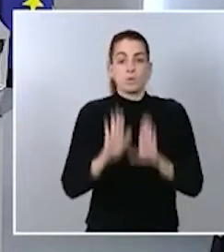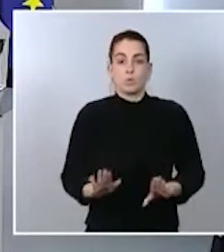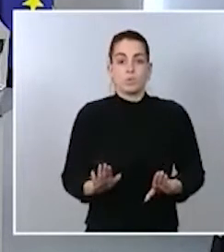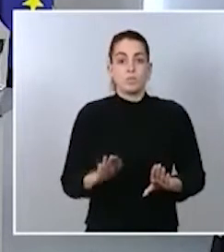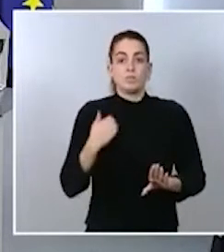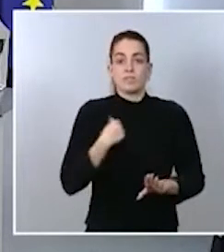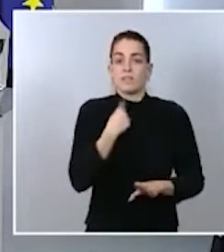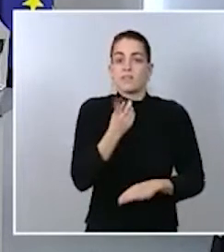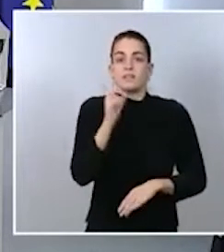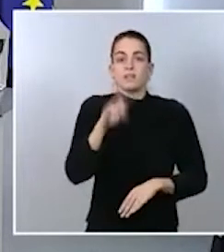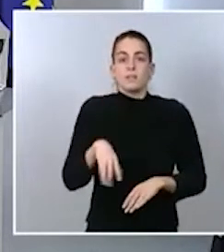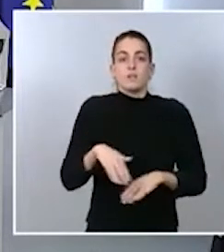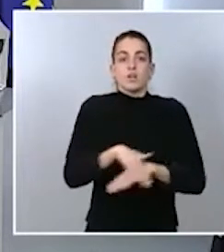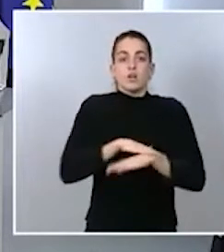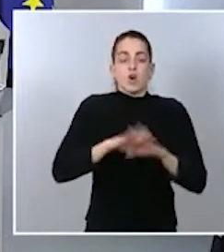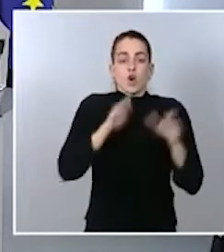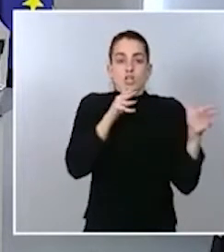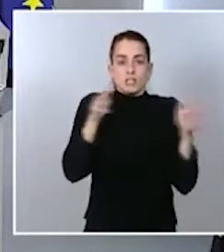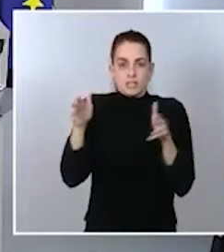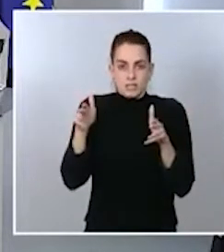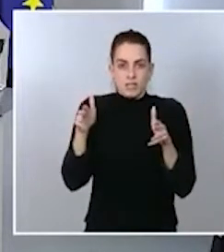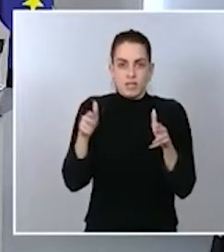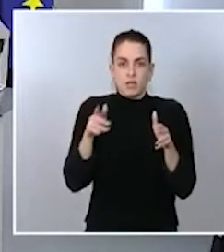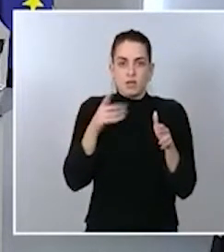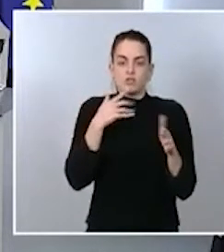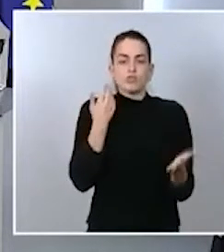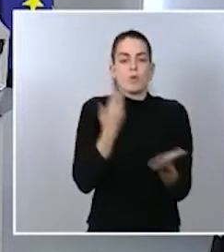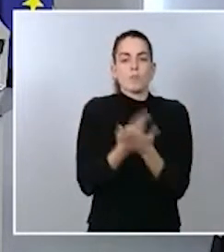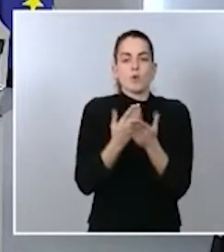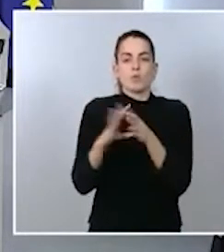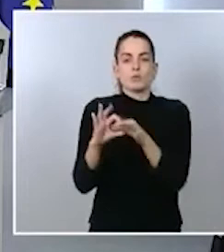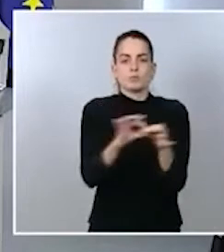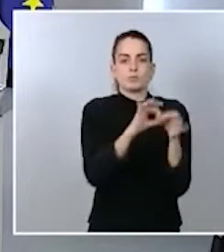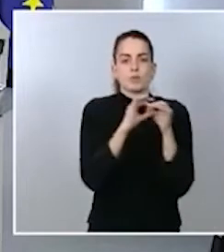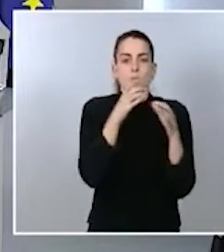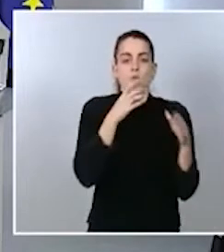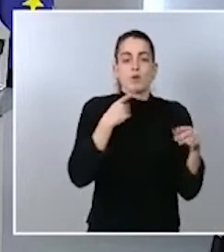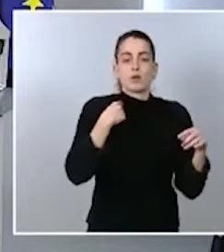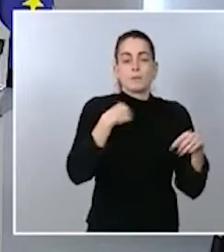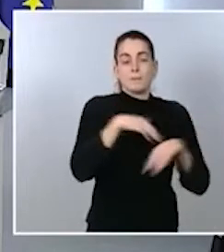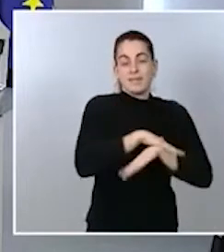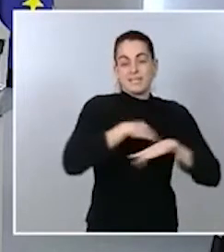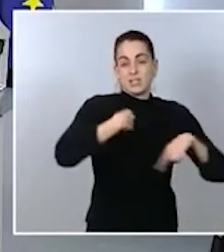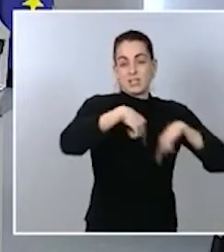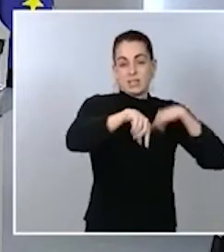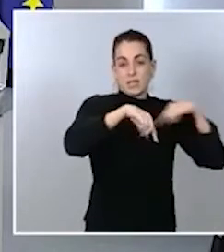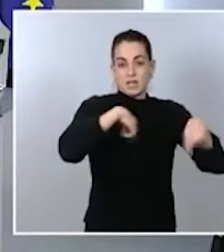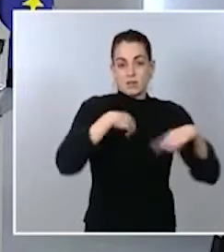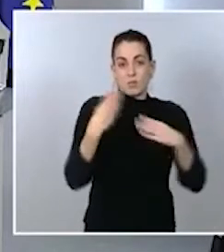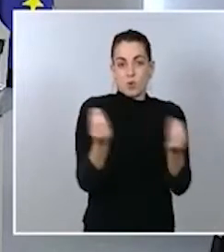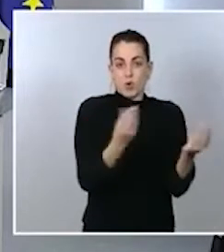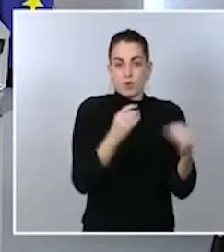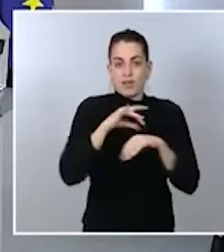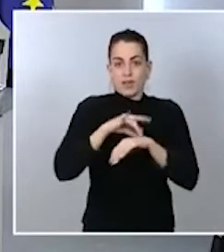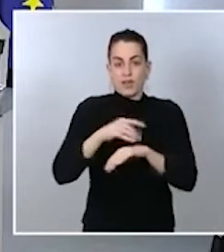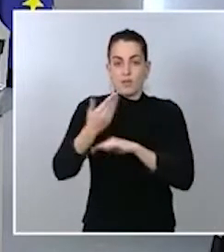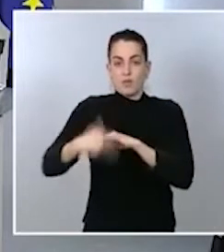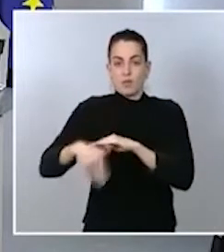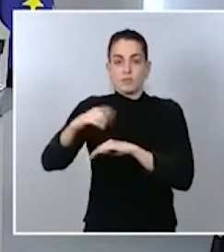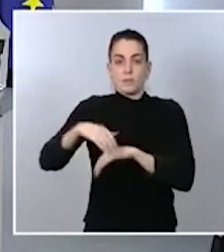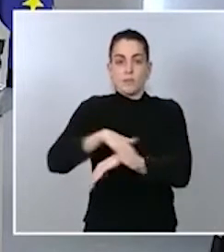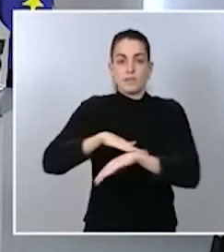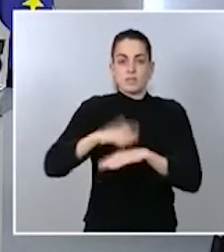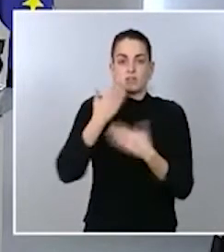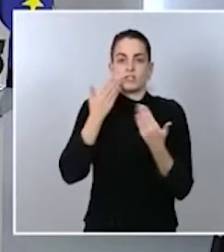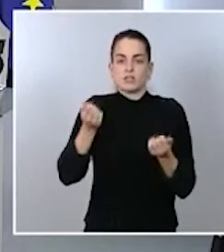consejo de ministros a propuesta conjunta del ministerio de transportes movilidad y agenda urbana y del ministerio de sanidad ha acordado